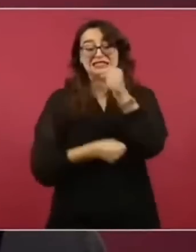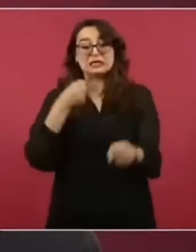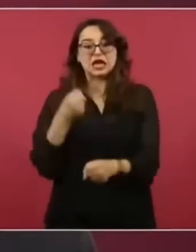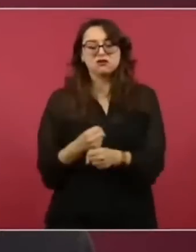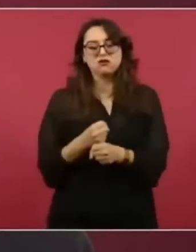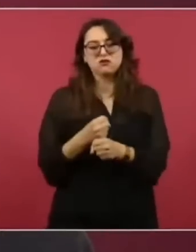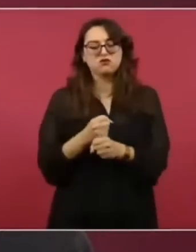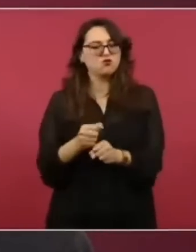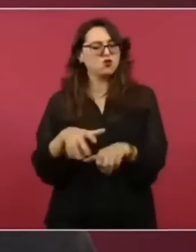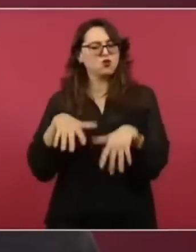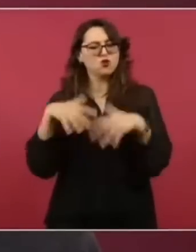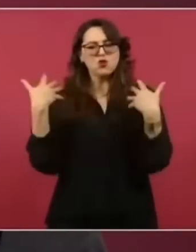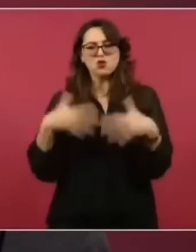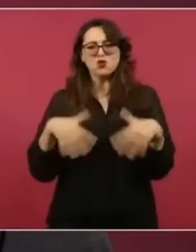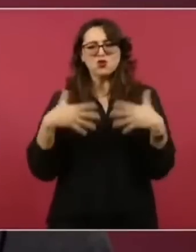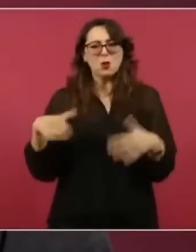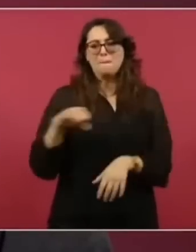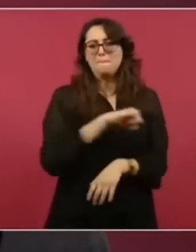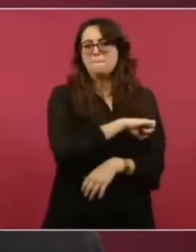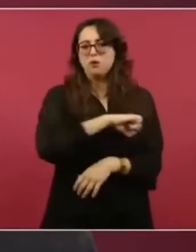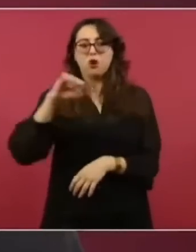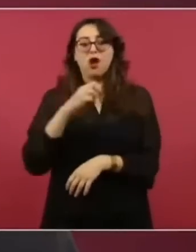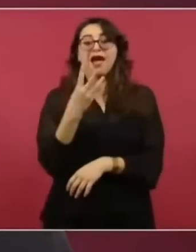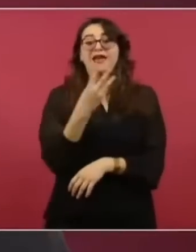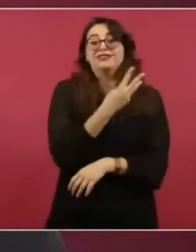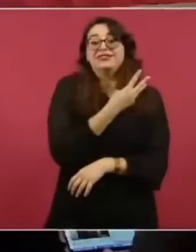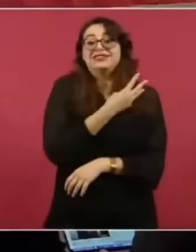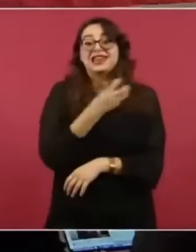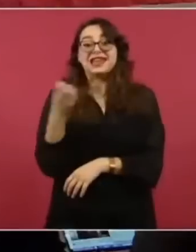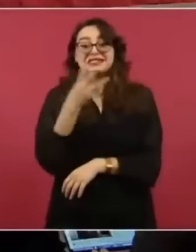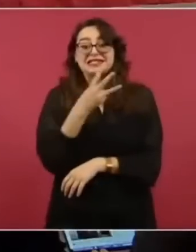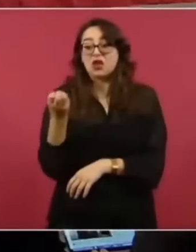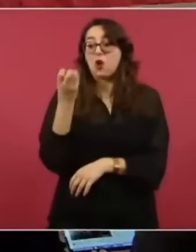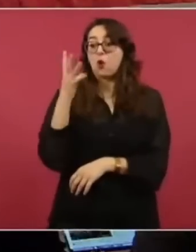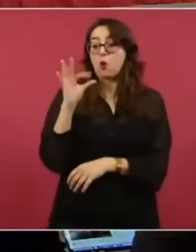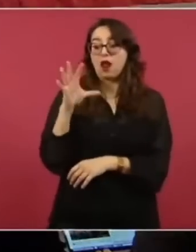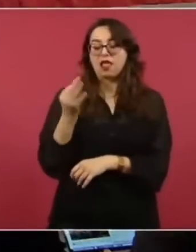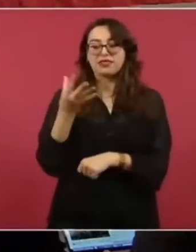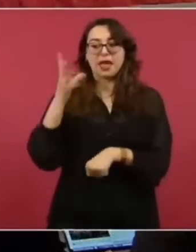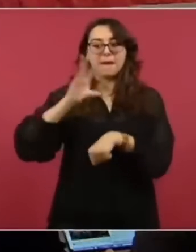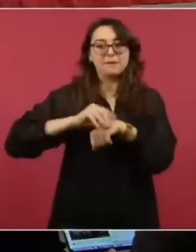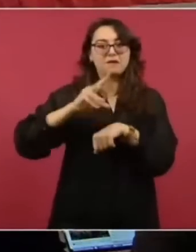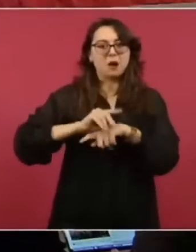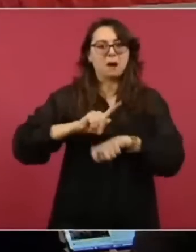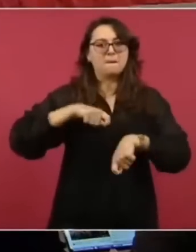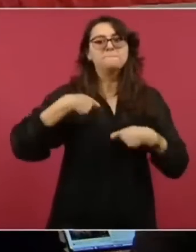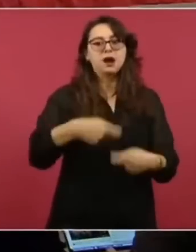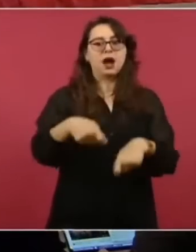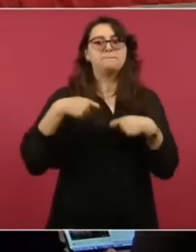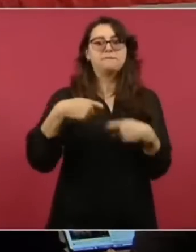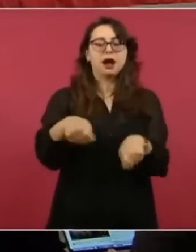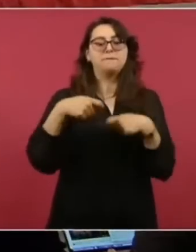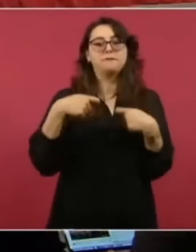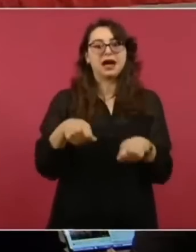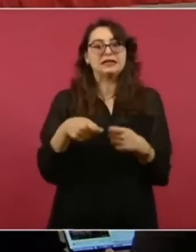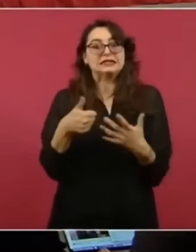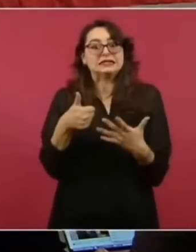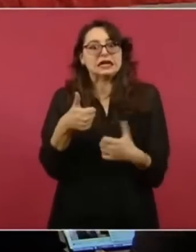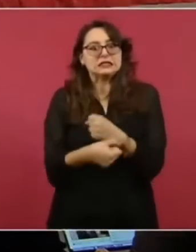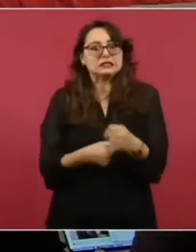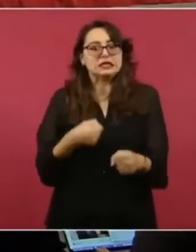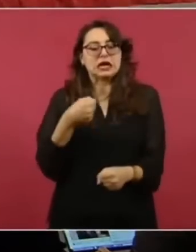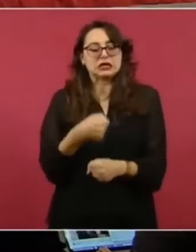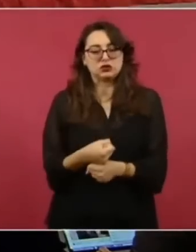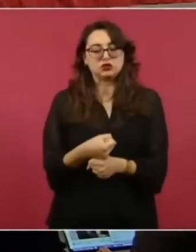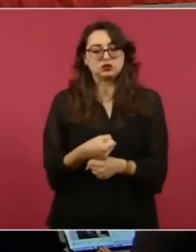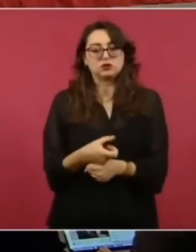más para que tengan una idea de esos trescientos cuarenta casinos ciento cincuenta y tres